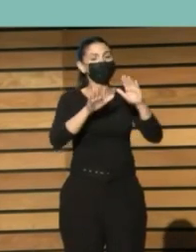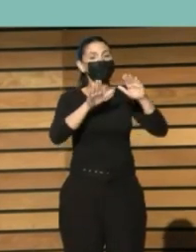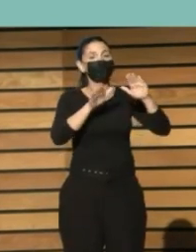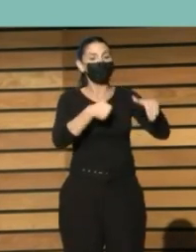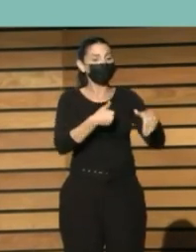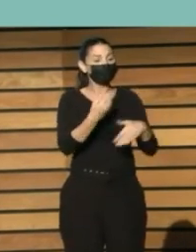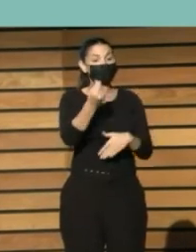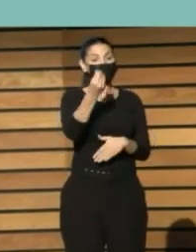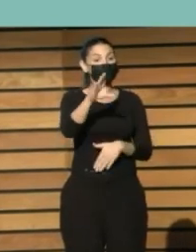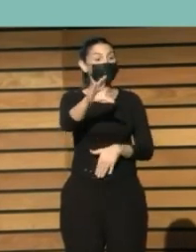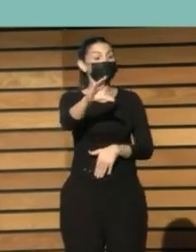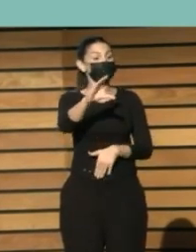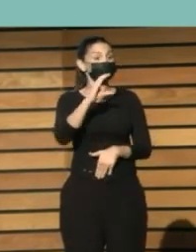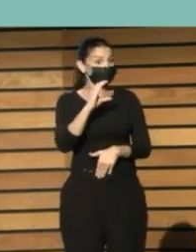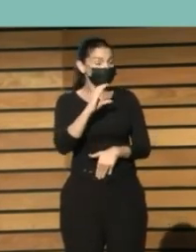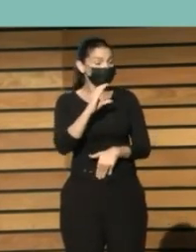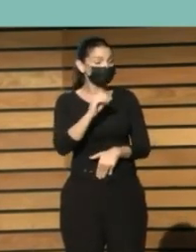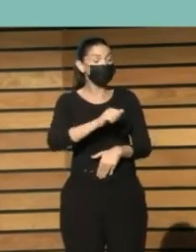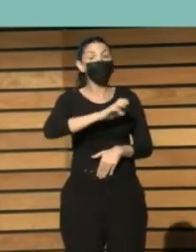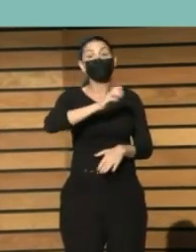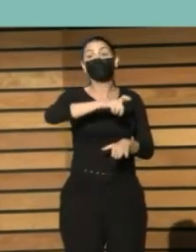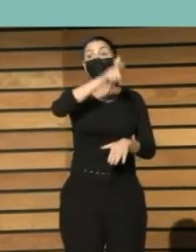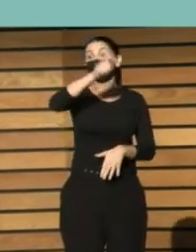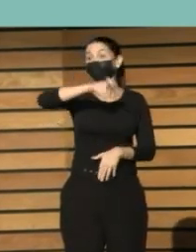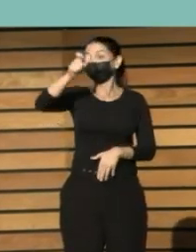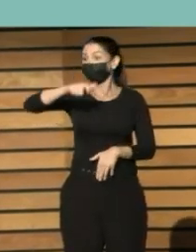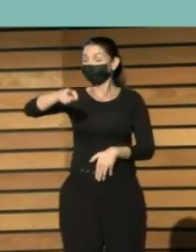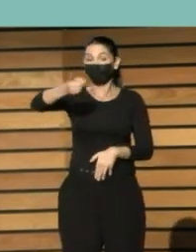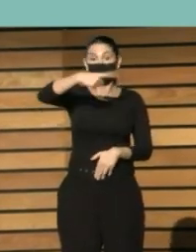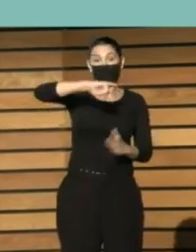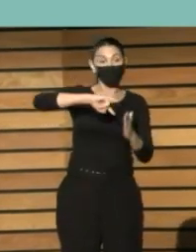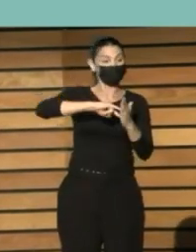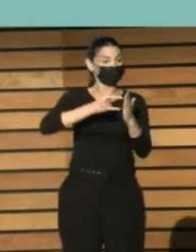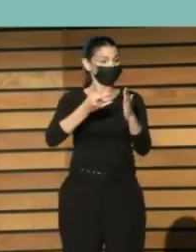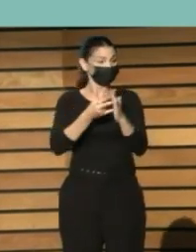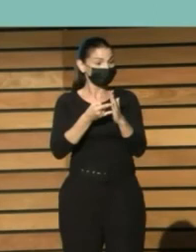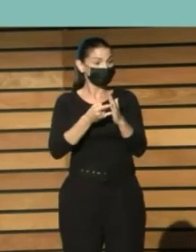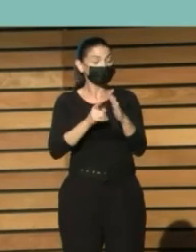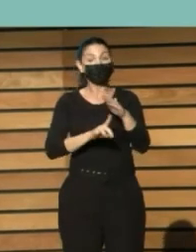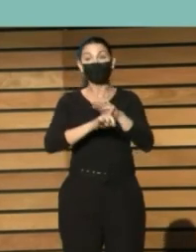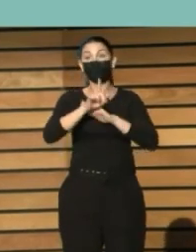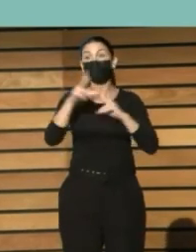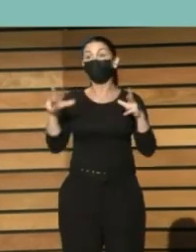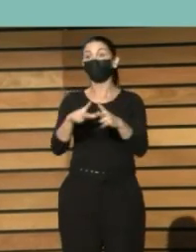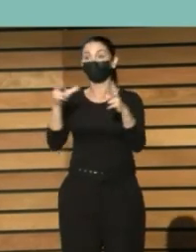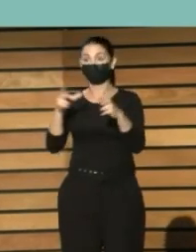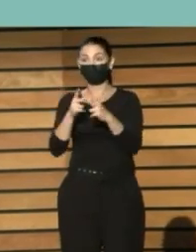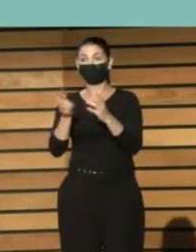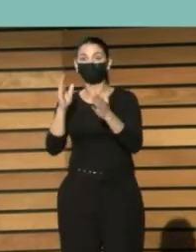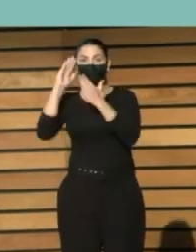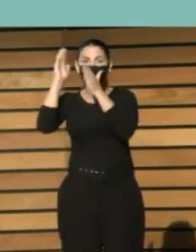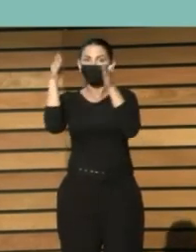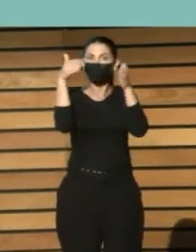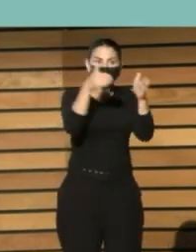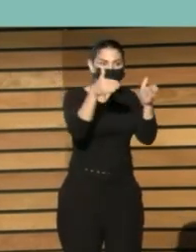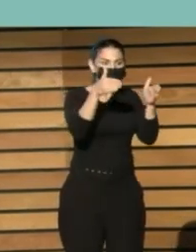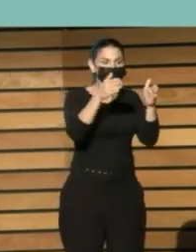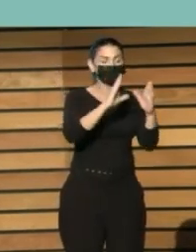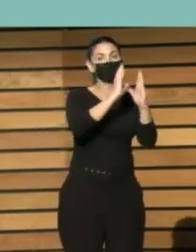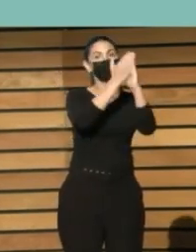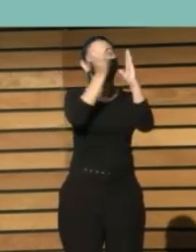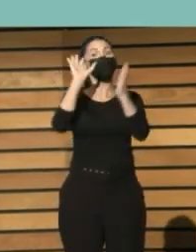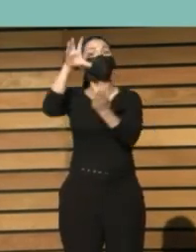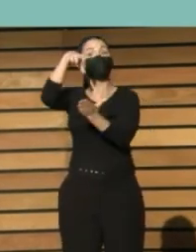subvenciones para que la gente que trabajaba con proyectos de innovación social mirara hacia las bibliotecas y pusiera sus proyectos de innovación